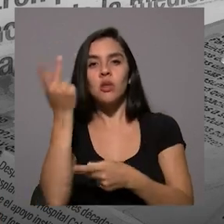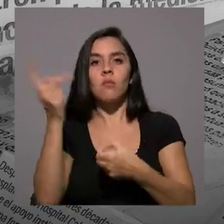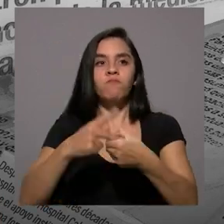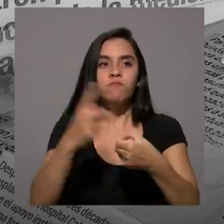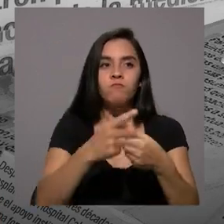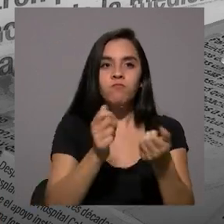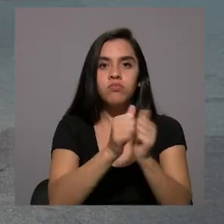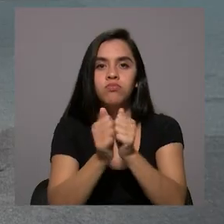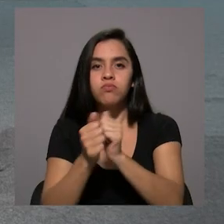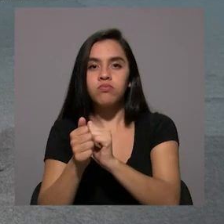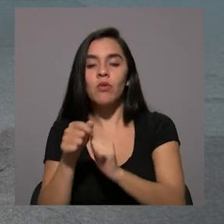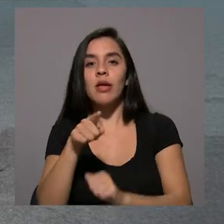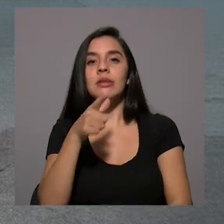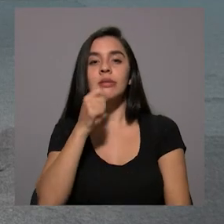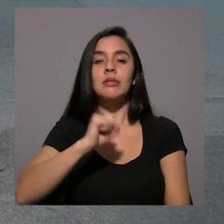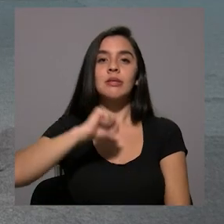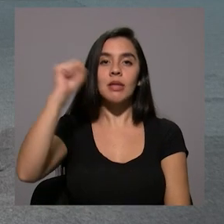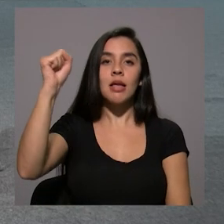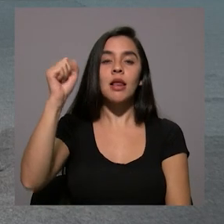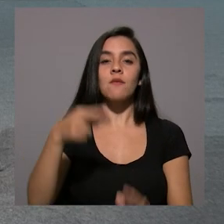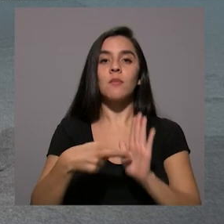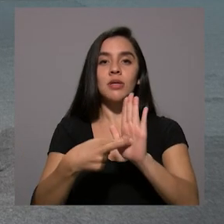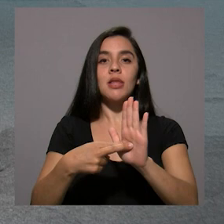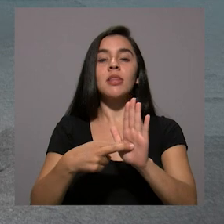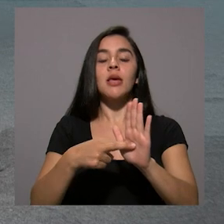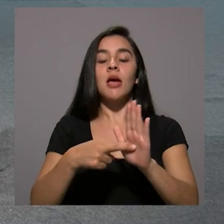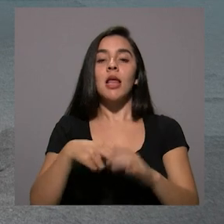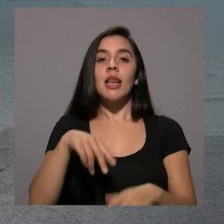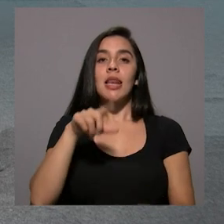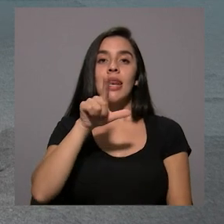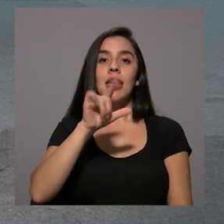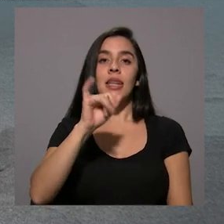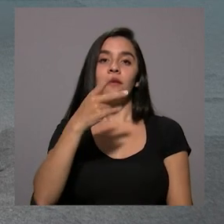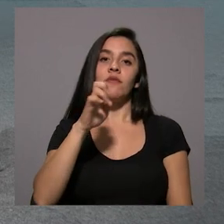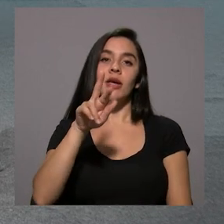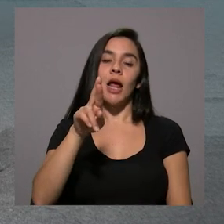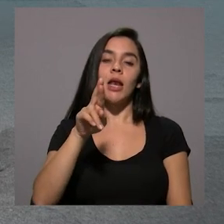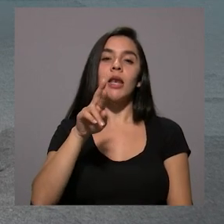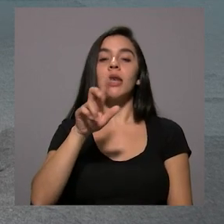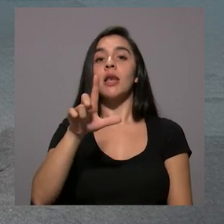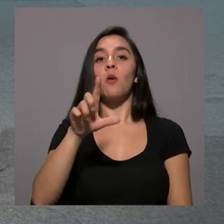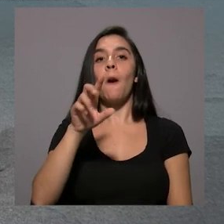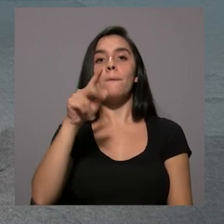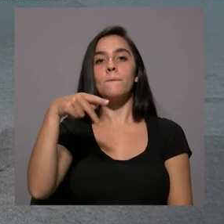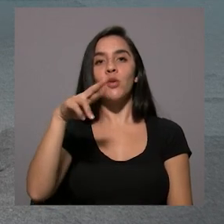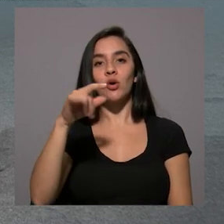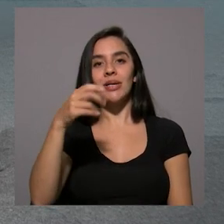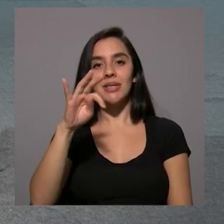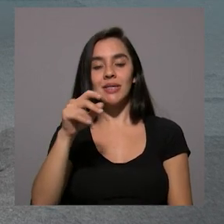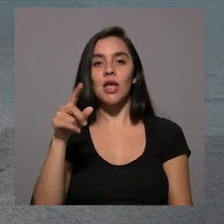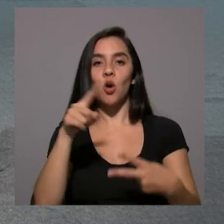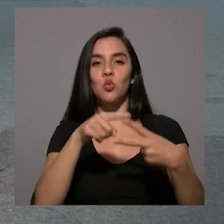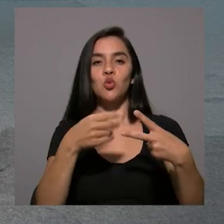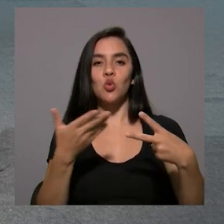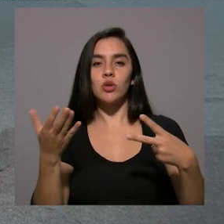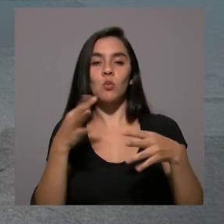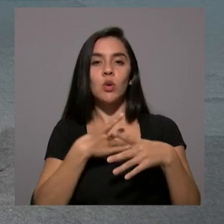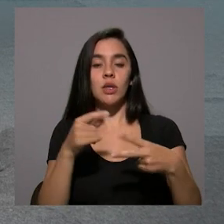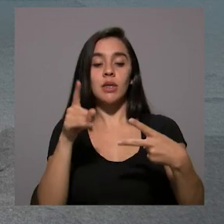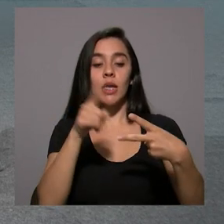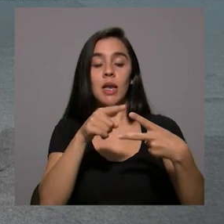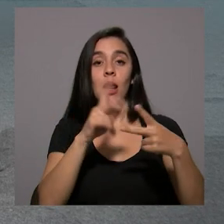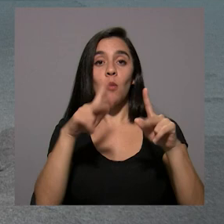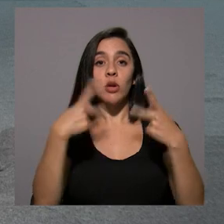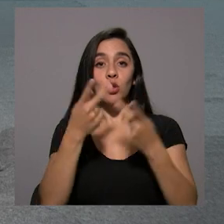concursando, se queda electo el representante del Partido Liberal Progresista, con dos albedades muy importantes. La primera es que el partido